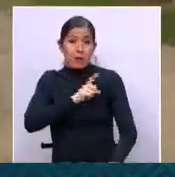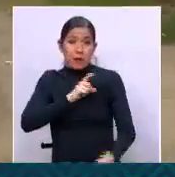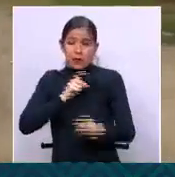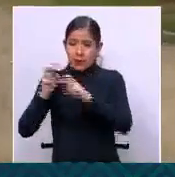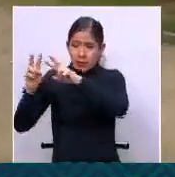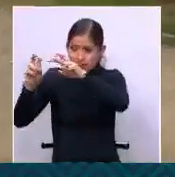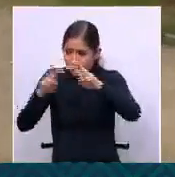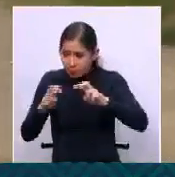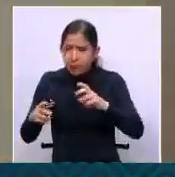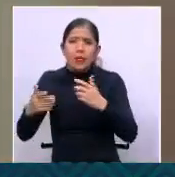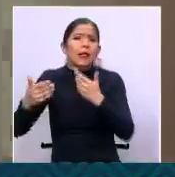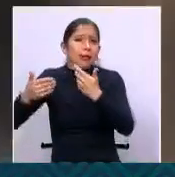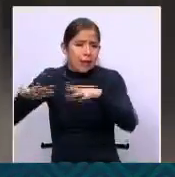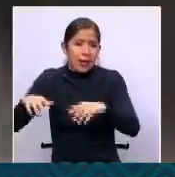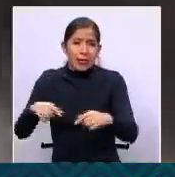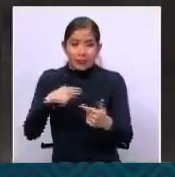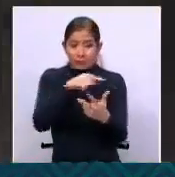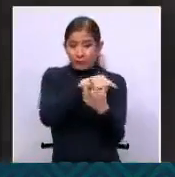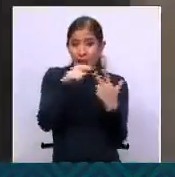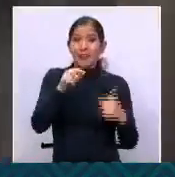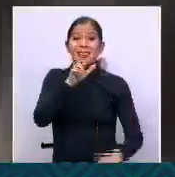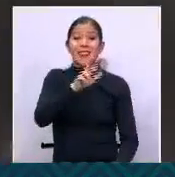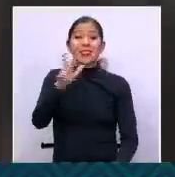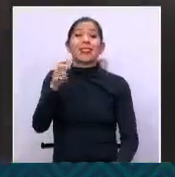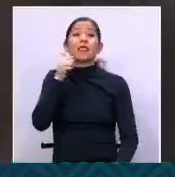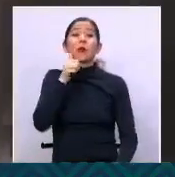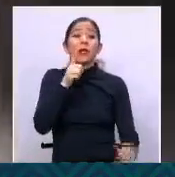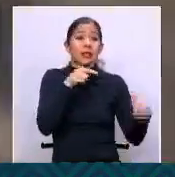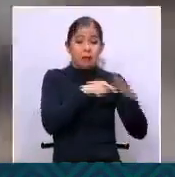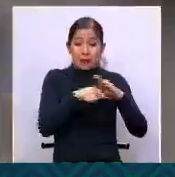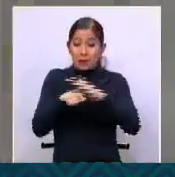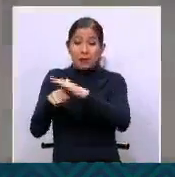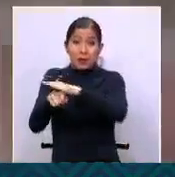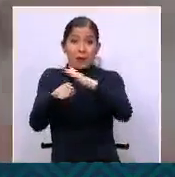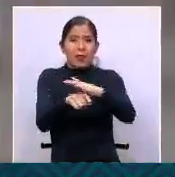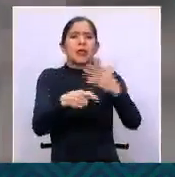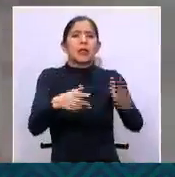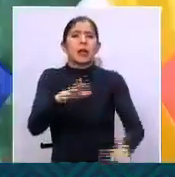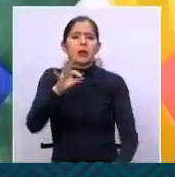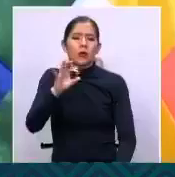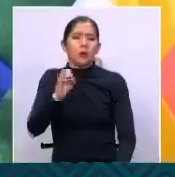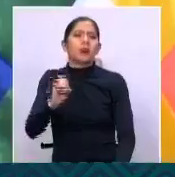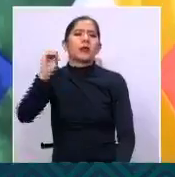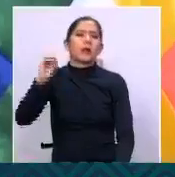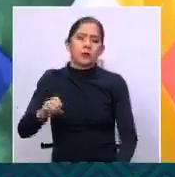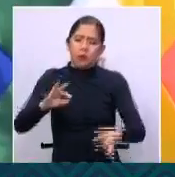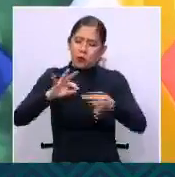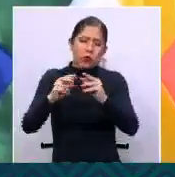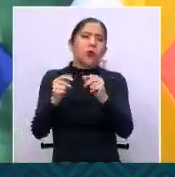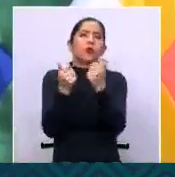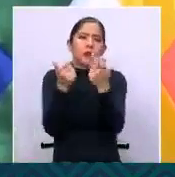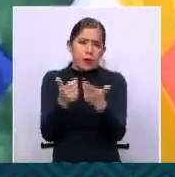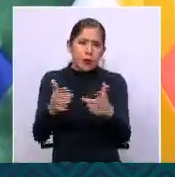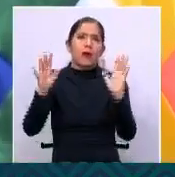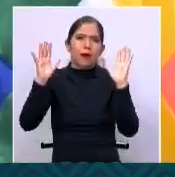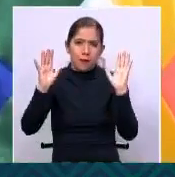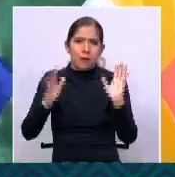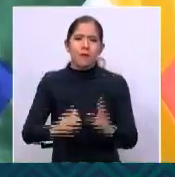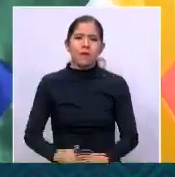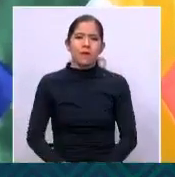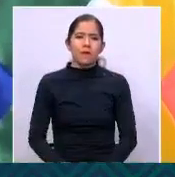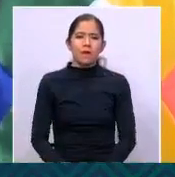resolver el 90% de los delitos de feminicidio en lo que va de la presente gestión.